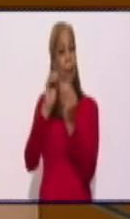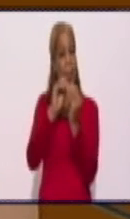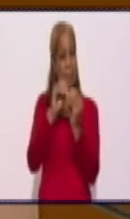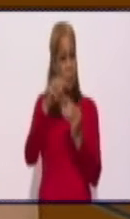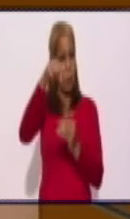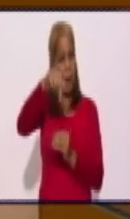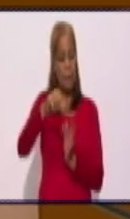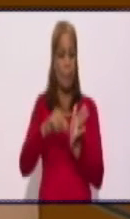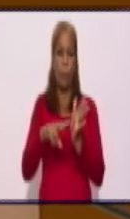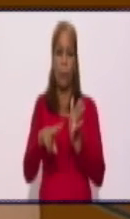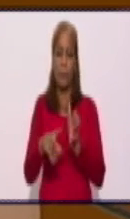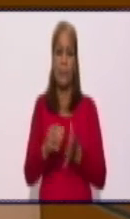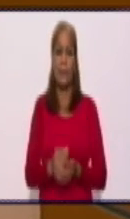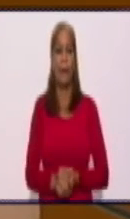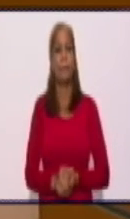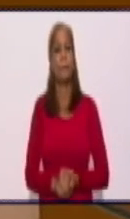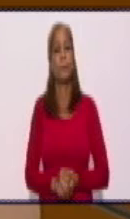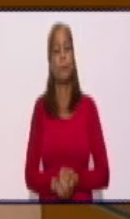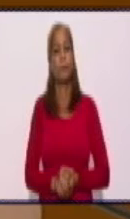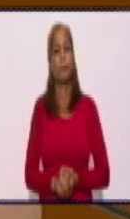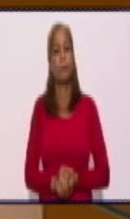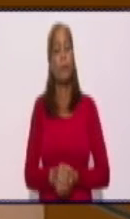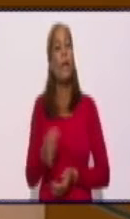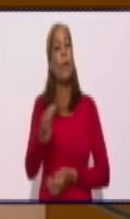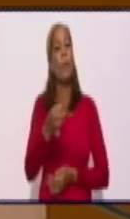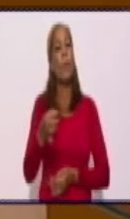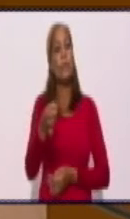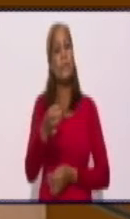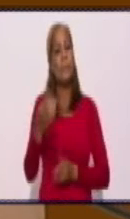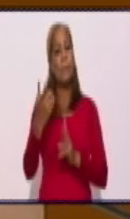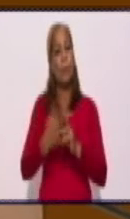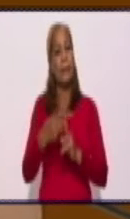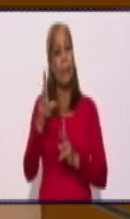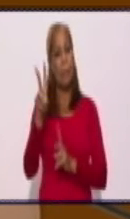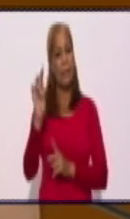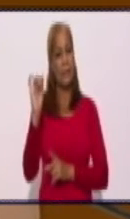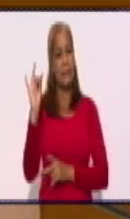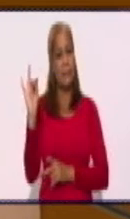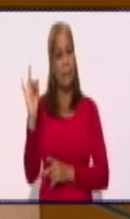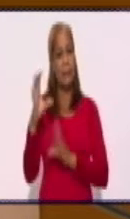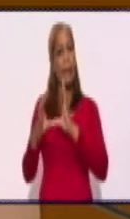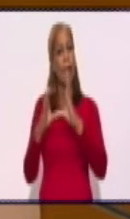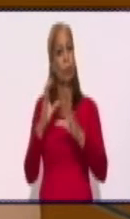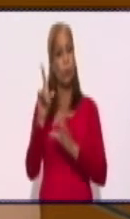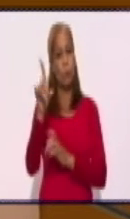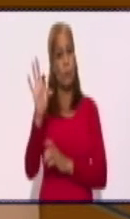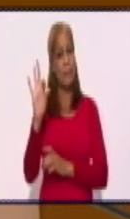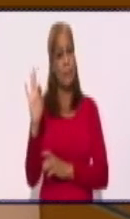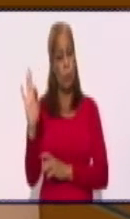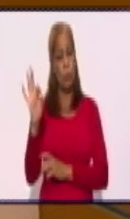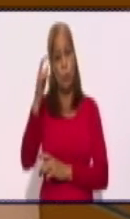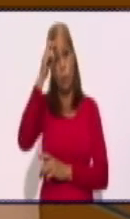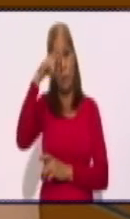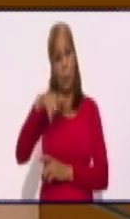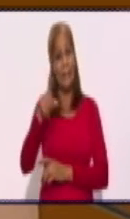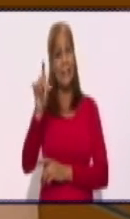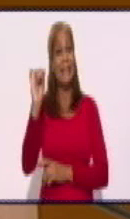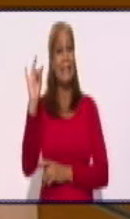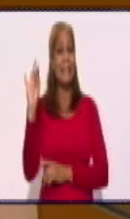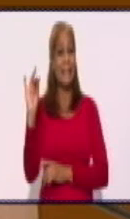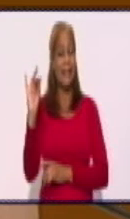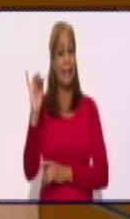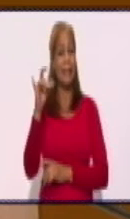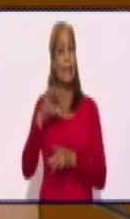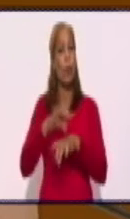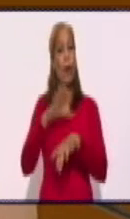de la provincia. Pertenecen a los municipios Bayamo 27, Cautocristo 18, Jiguaní 17, Río Cauto